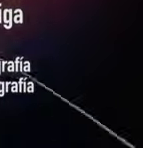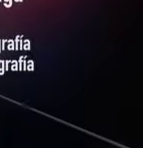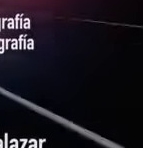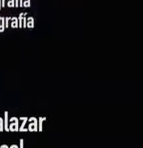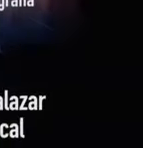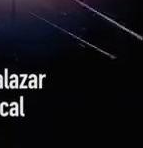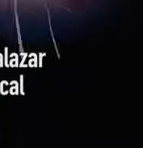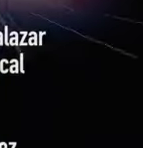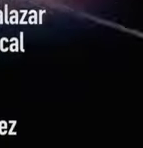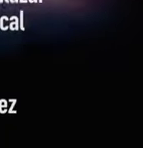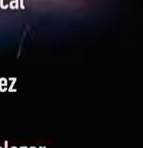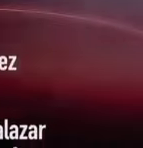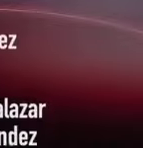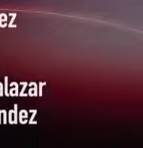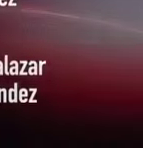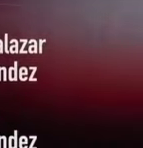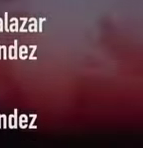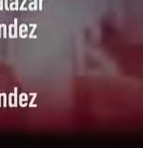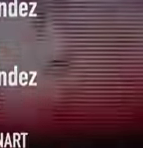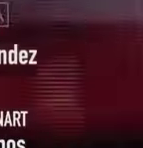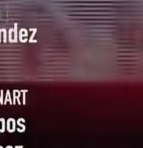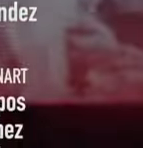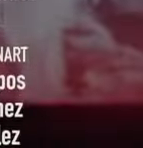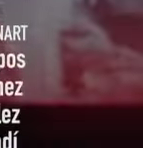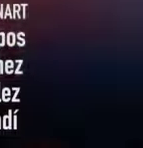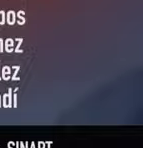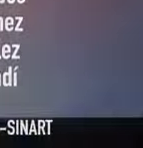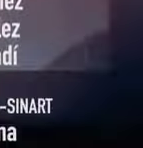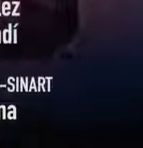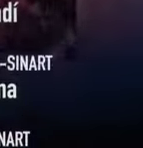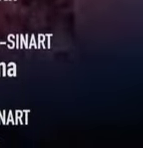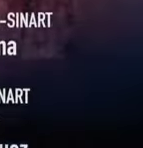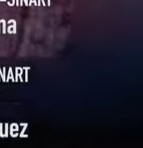chau chau